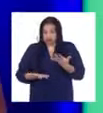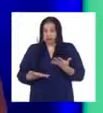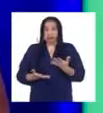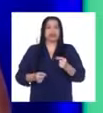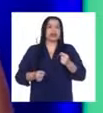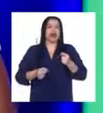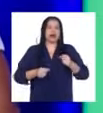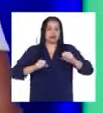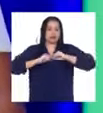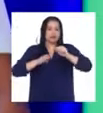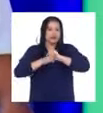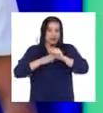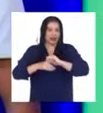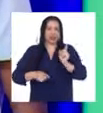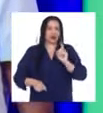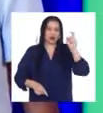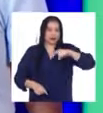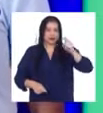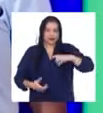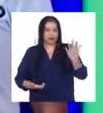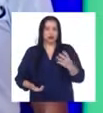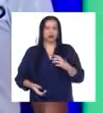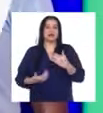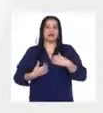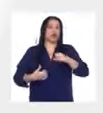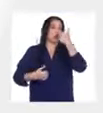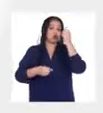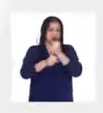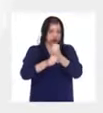Y no necesito buscar otro trabajo.